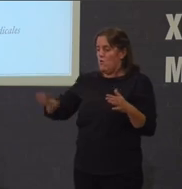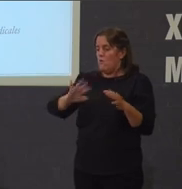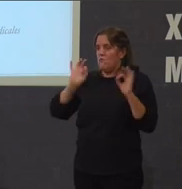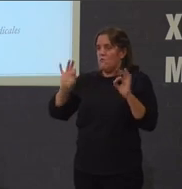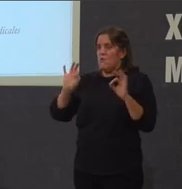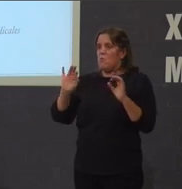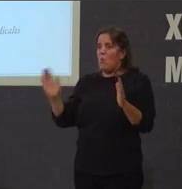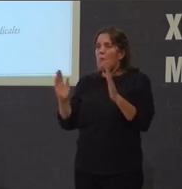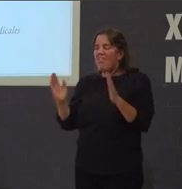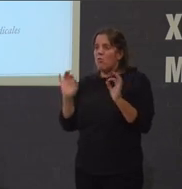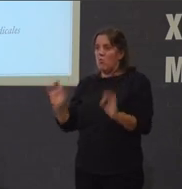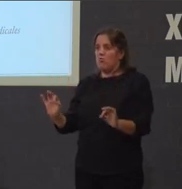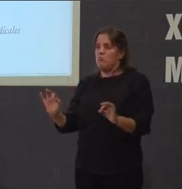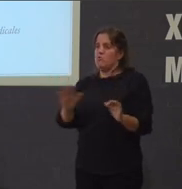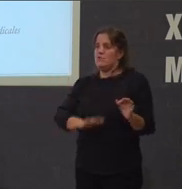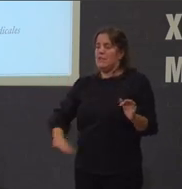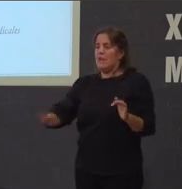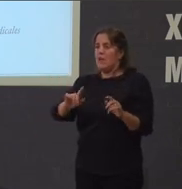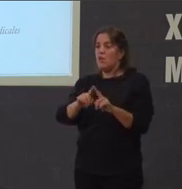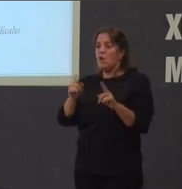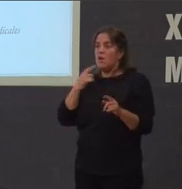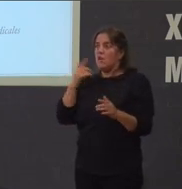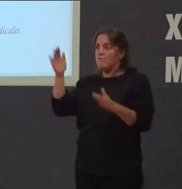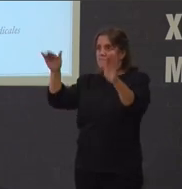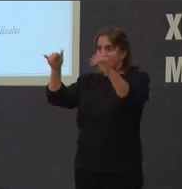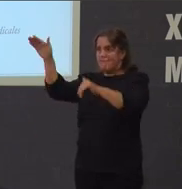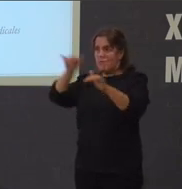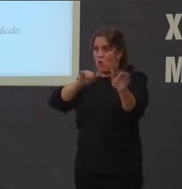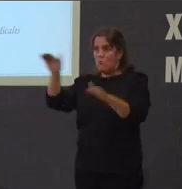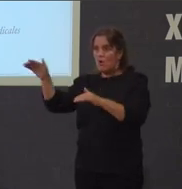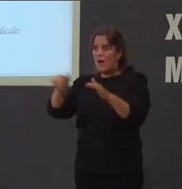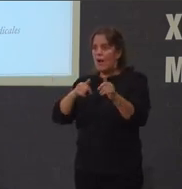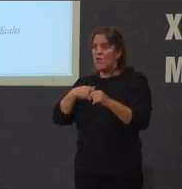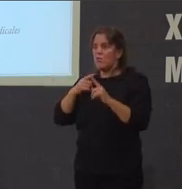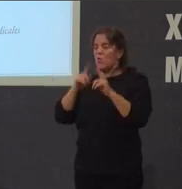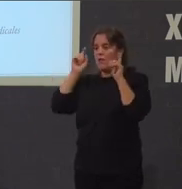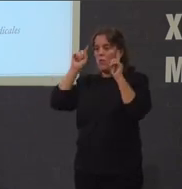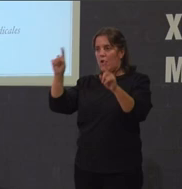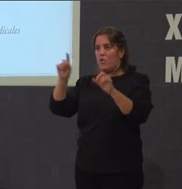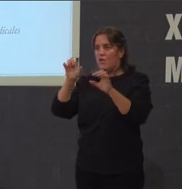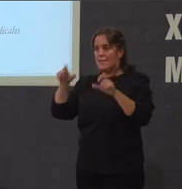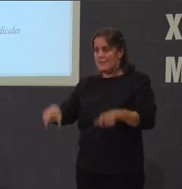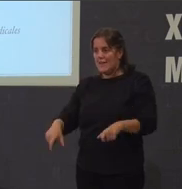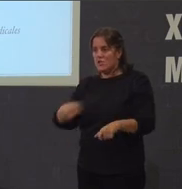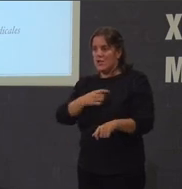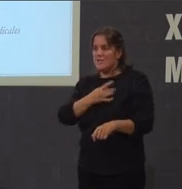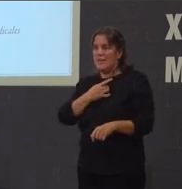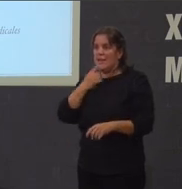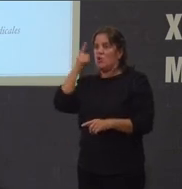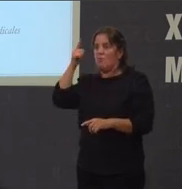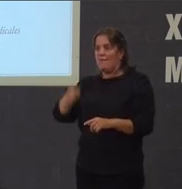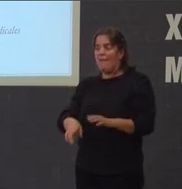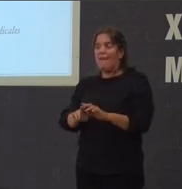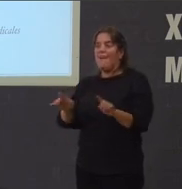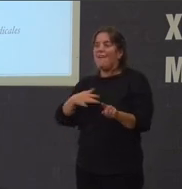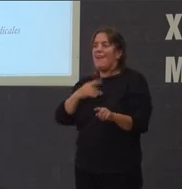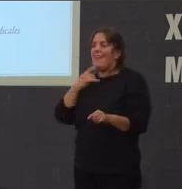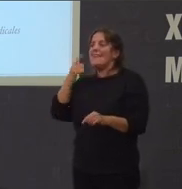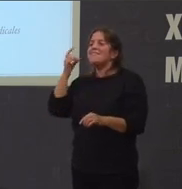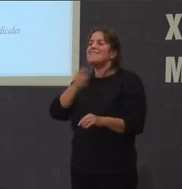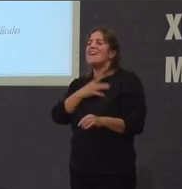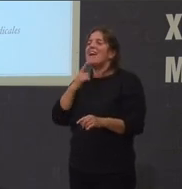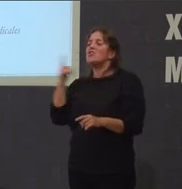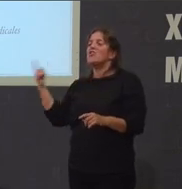solo que eran convocados baixo organismo Educación y Descanso que era o Sindicato Vertical do cual formaban parte